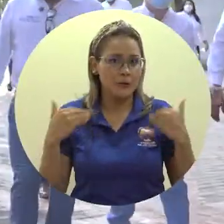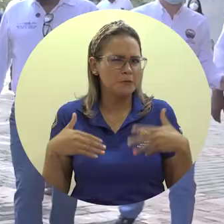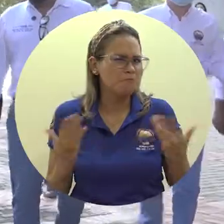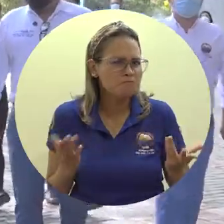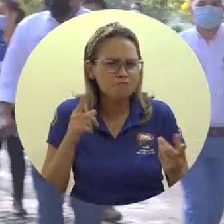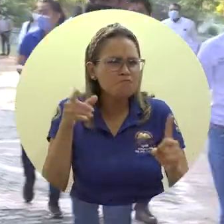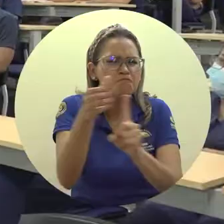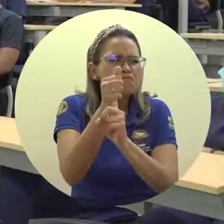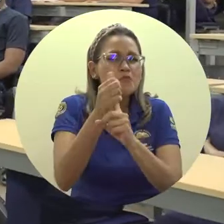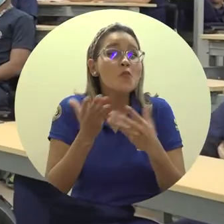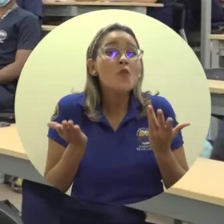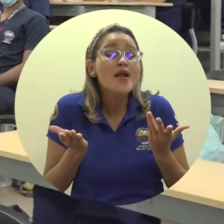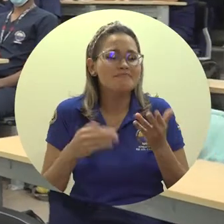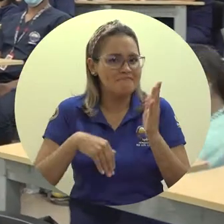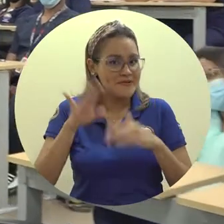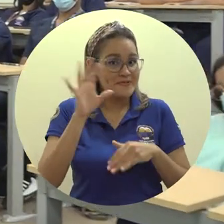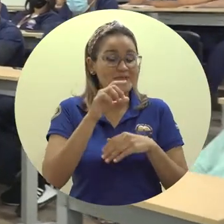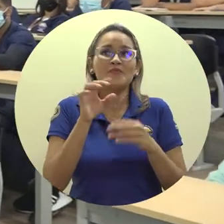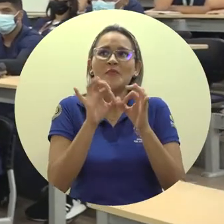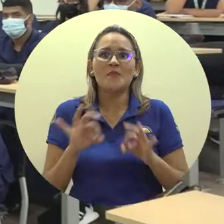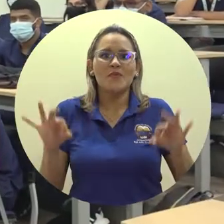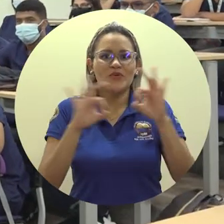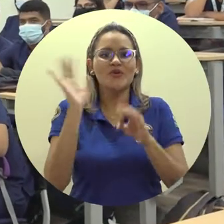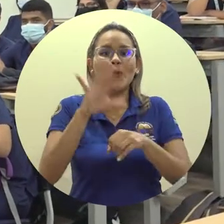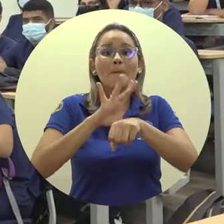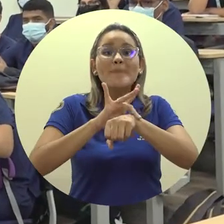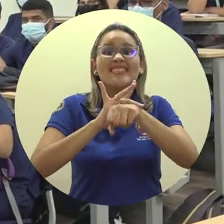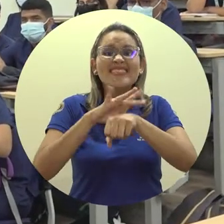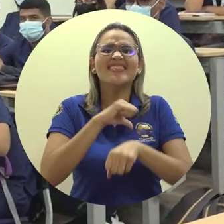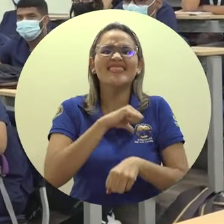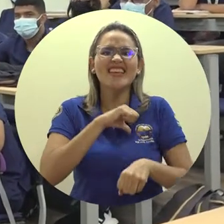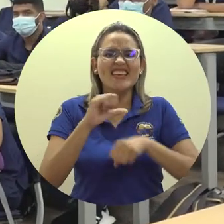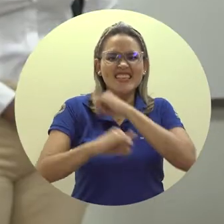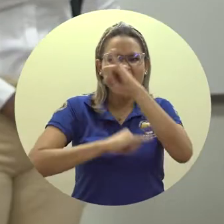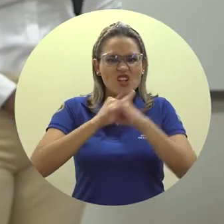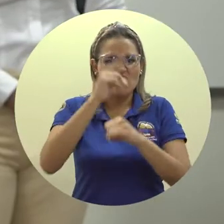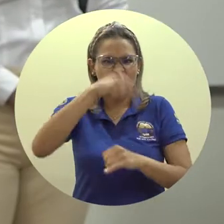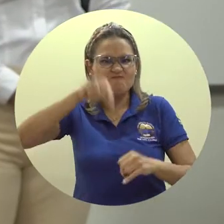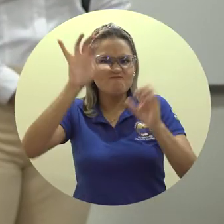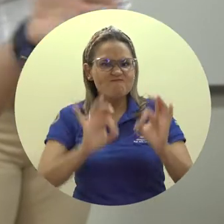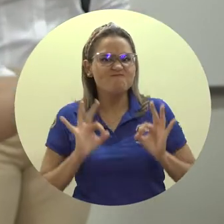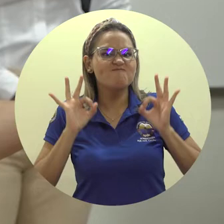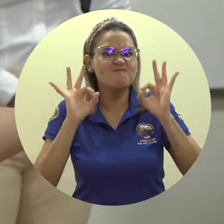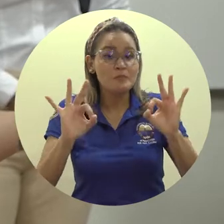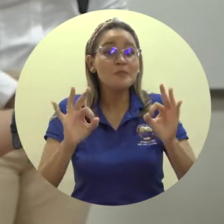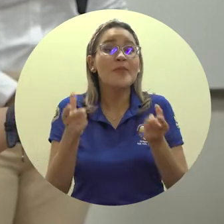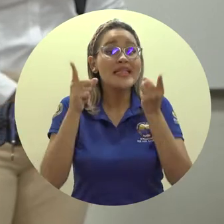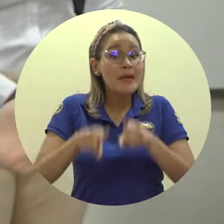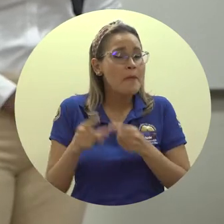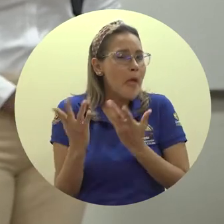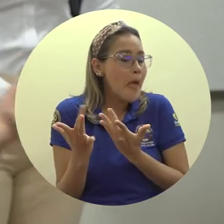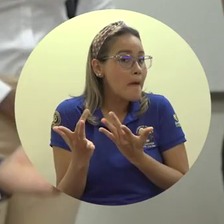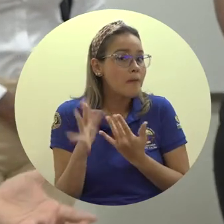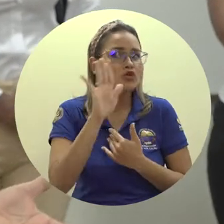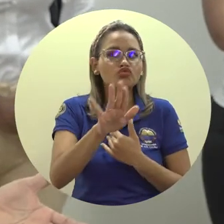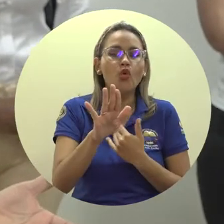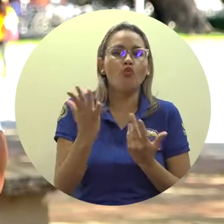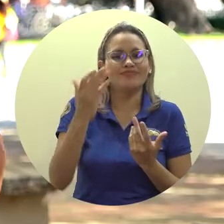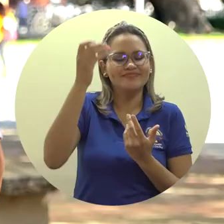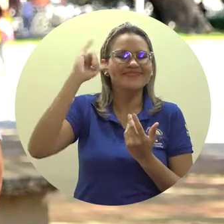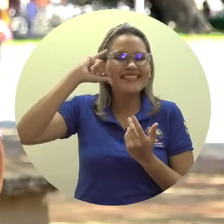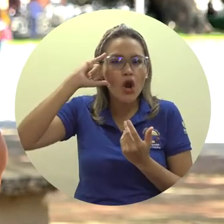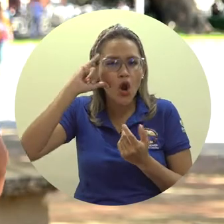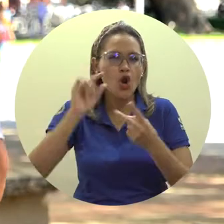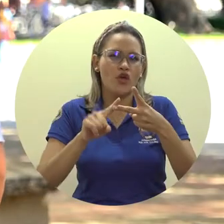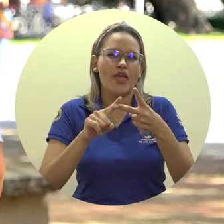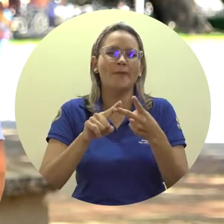Uno de ellos, quizás de los más importantes, la acreditación internacional del programa de enfermería, pero también esperando noticias positivas sobre la acreditación del